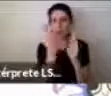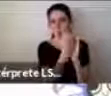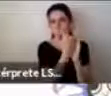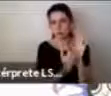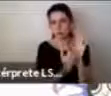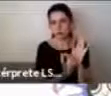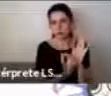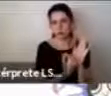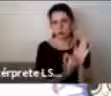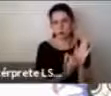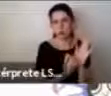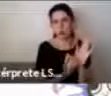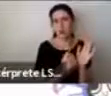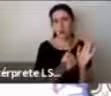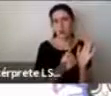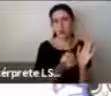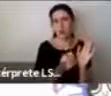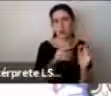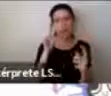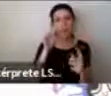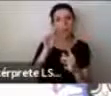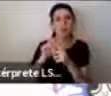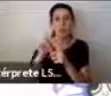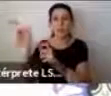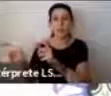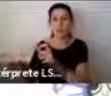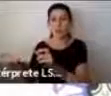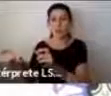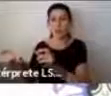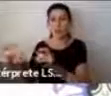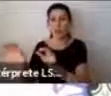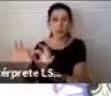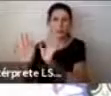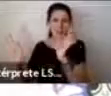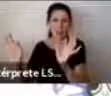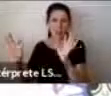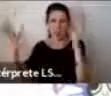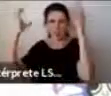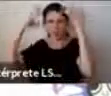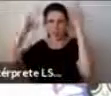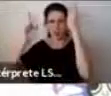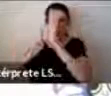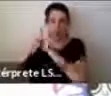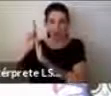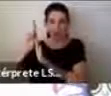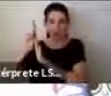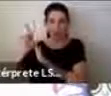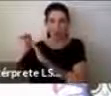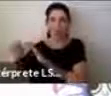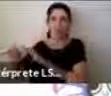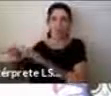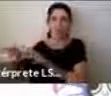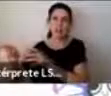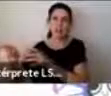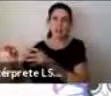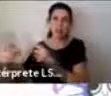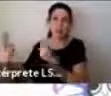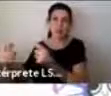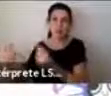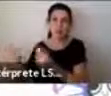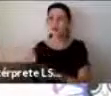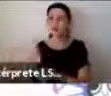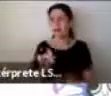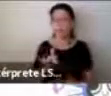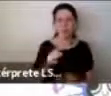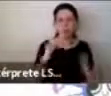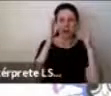persona que esté especializada en trastorno de neurodesarrollo y haga terapia esta guía está orientada a familias y a colegio entonces